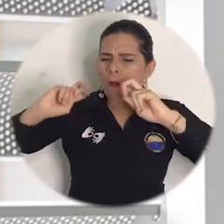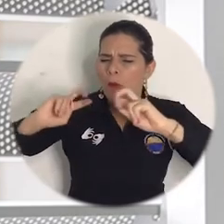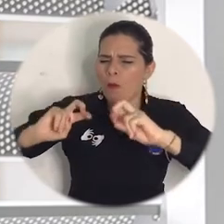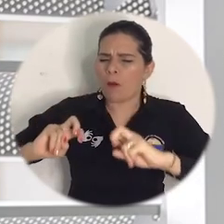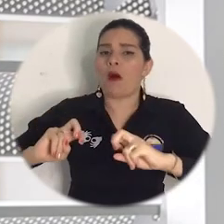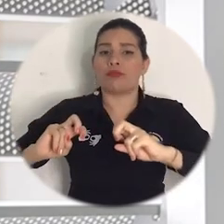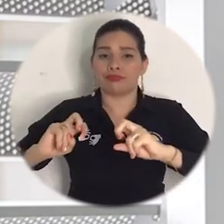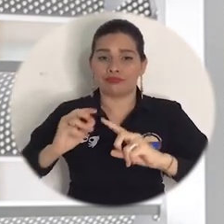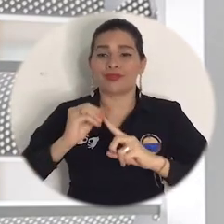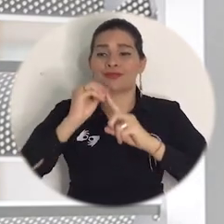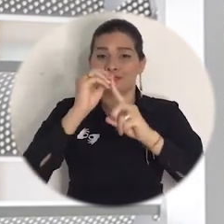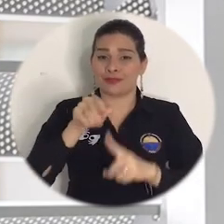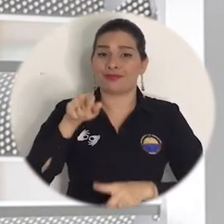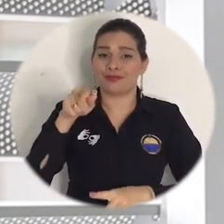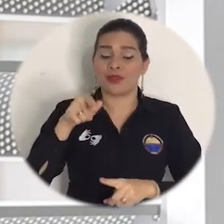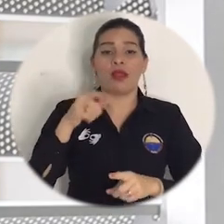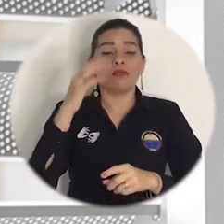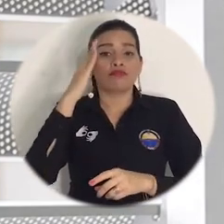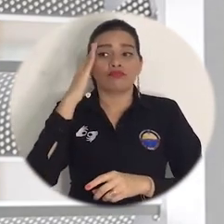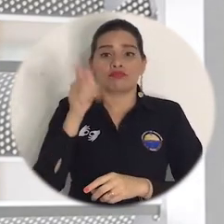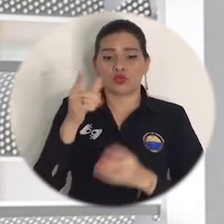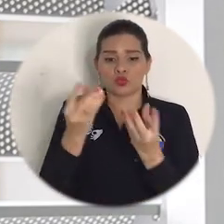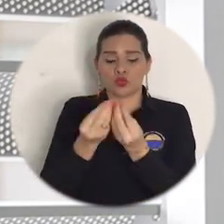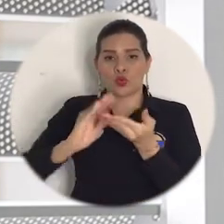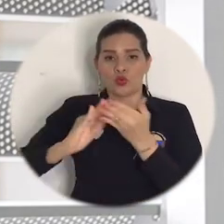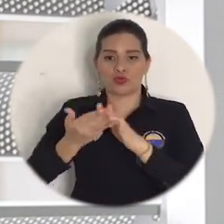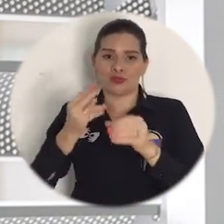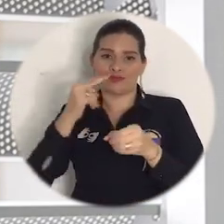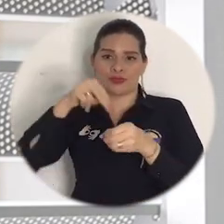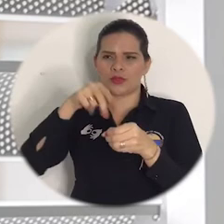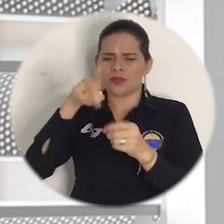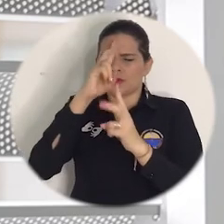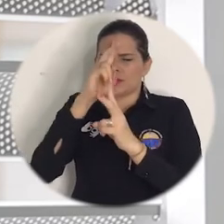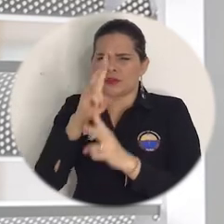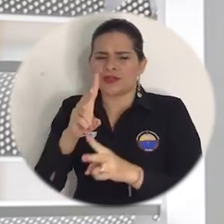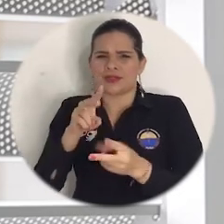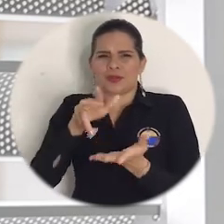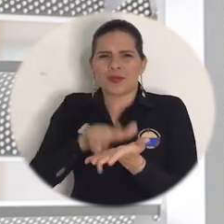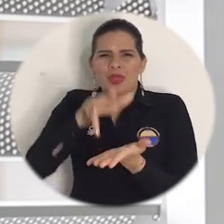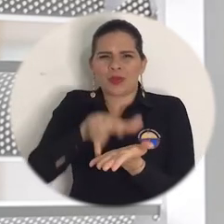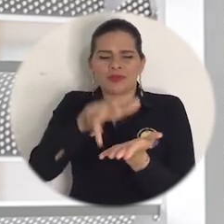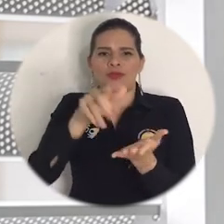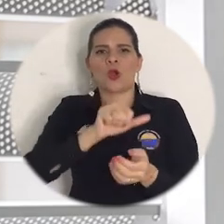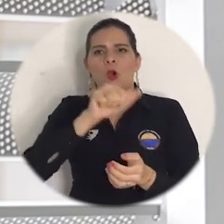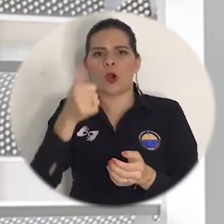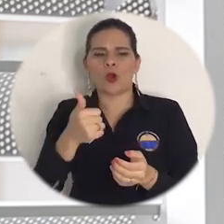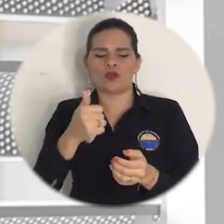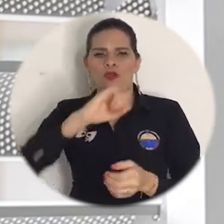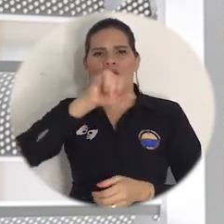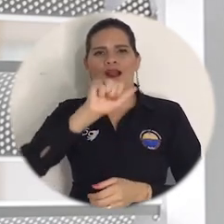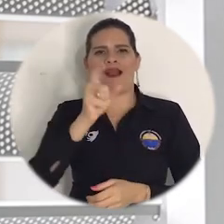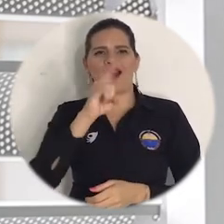No hay que olvidar lo que representa la rana para ellos, lo que representa el jaguar, el murciélago que están allí